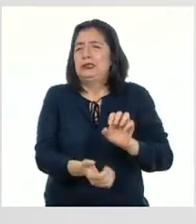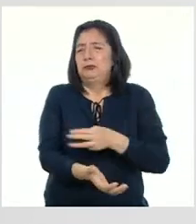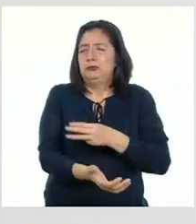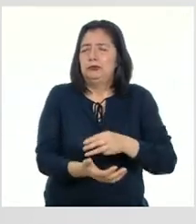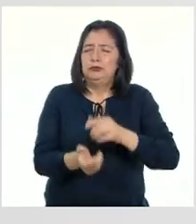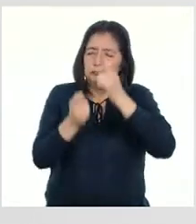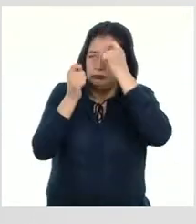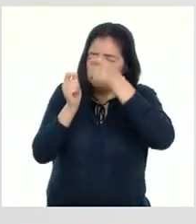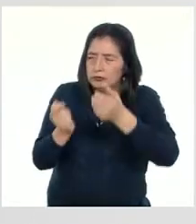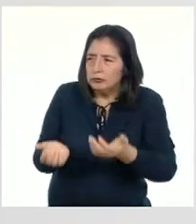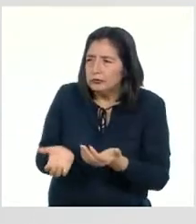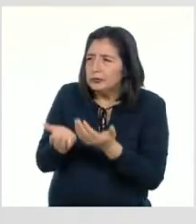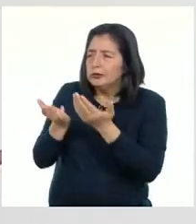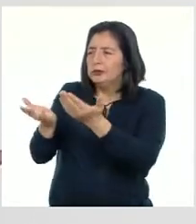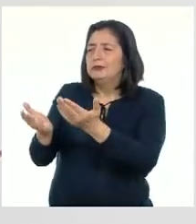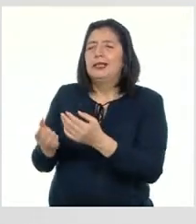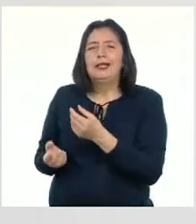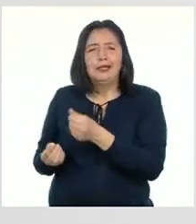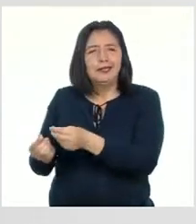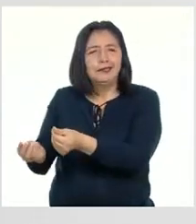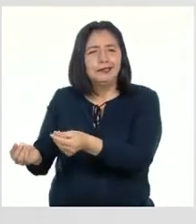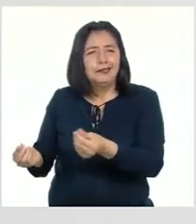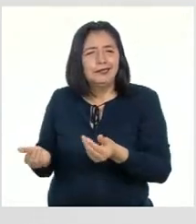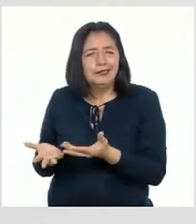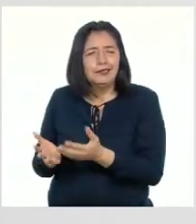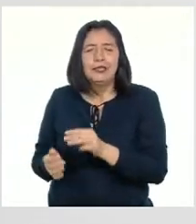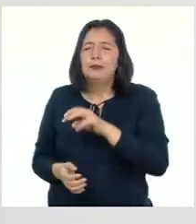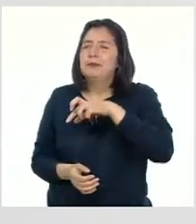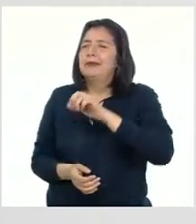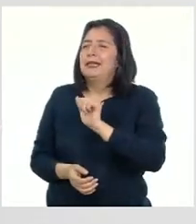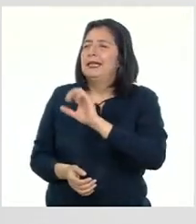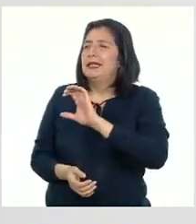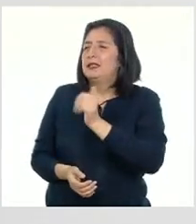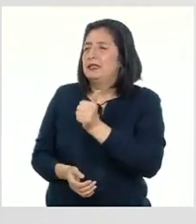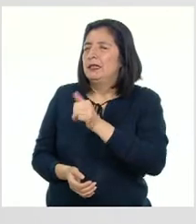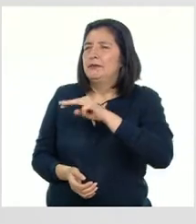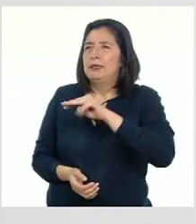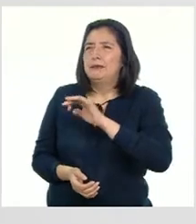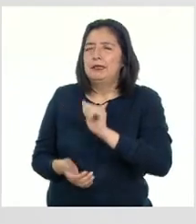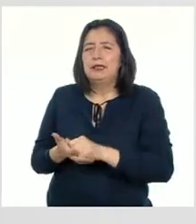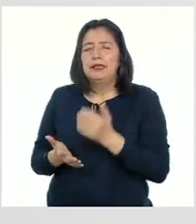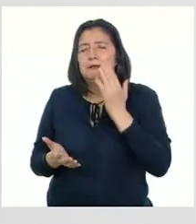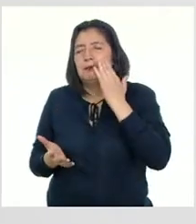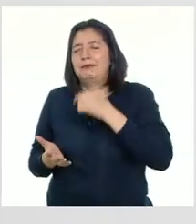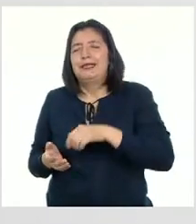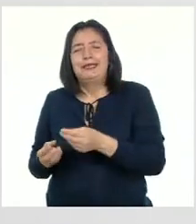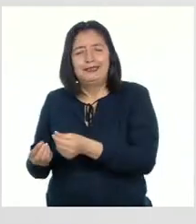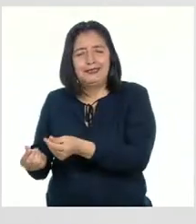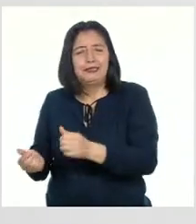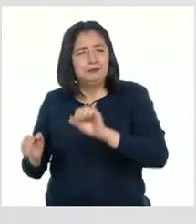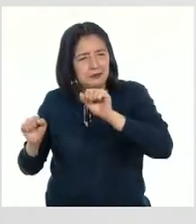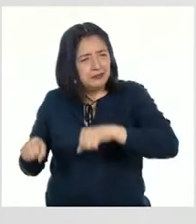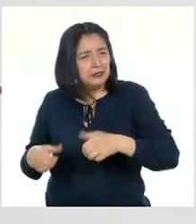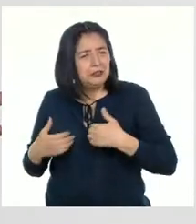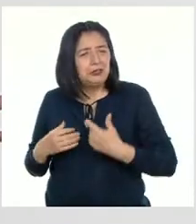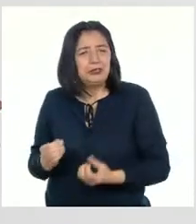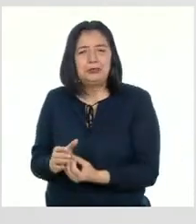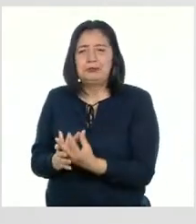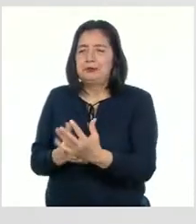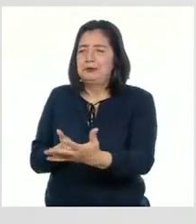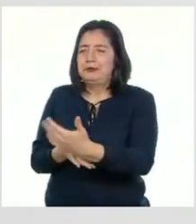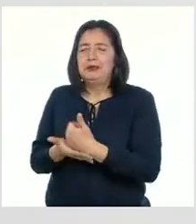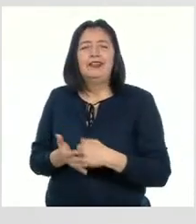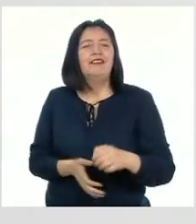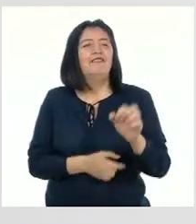rinden tributo a la Pachamama Es decir, a la Madre Tierra para tener una buena cosecha Ya que en